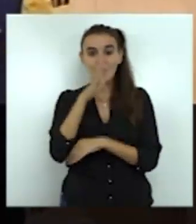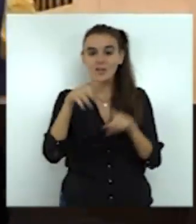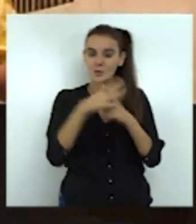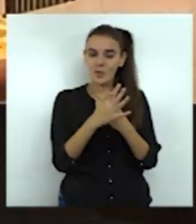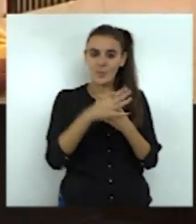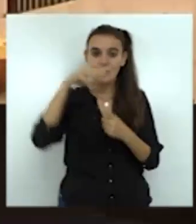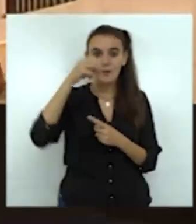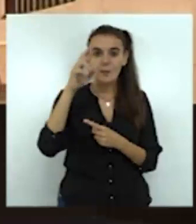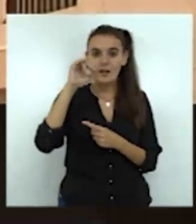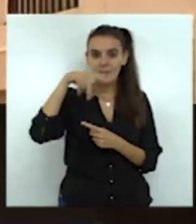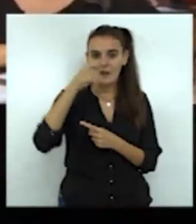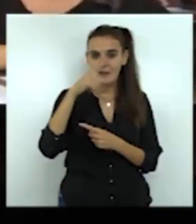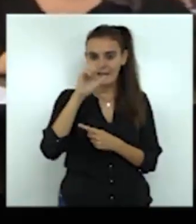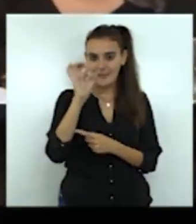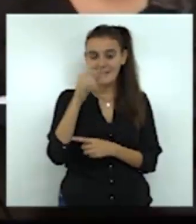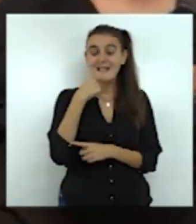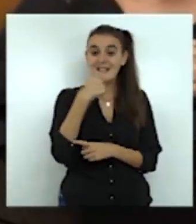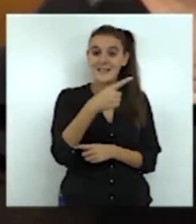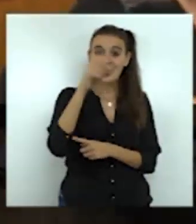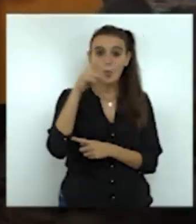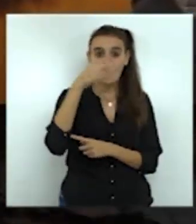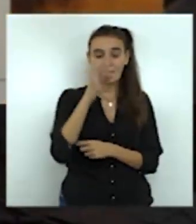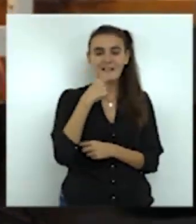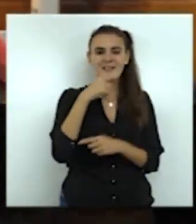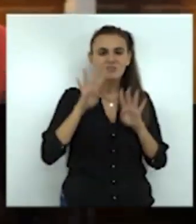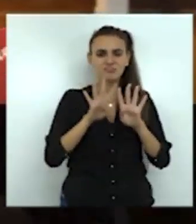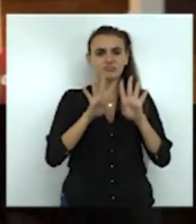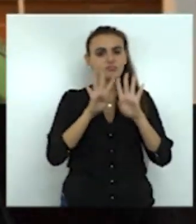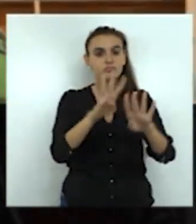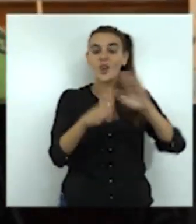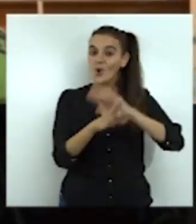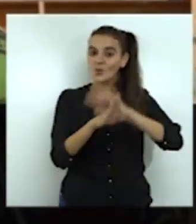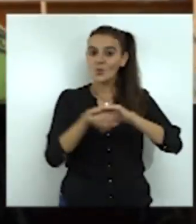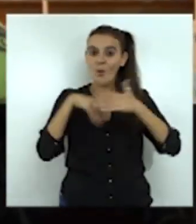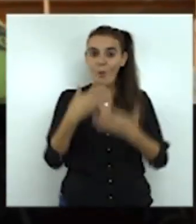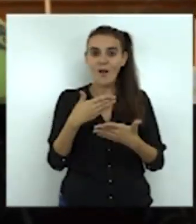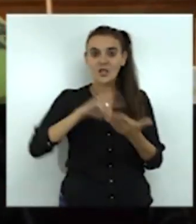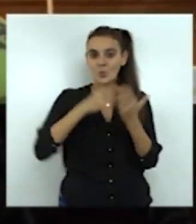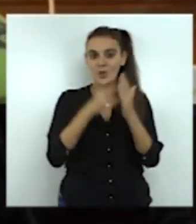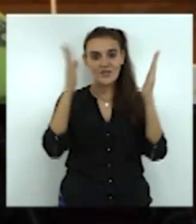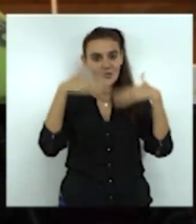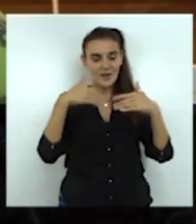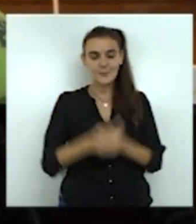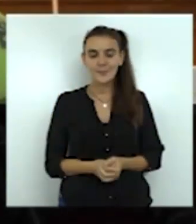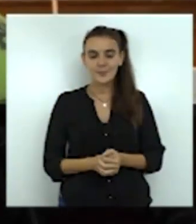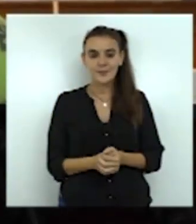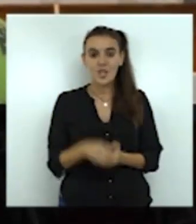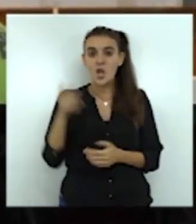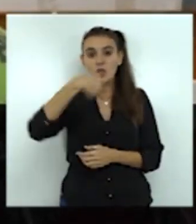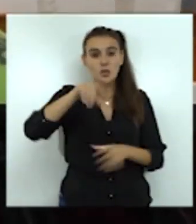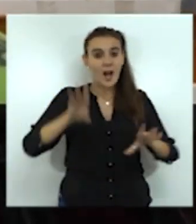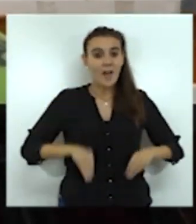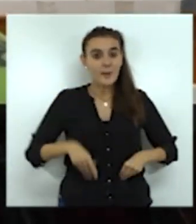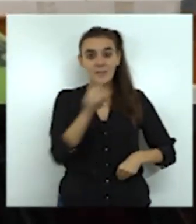de UGT, ha asegurado esta mañana que las movilizaciones continuarán mientras no se aporten soluciones. Porque no vamos a aceptar más demoras